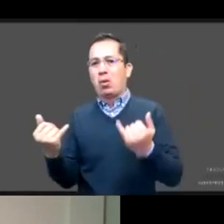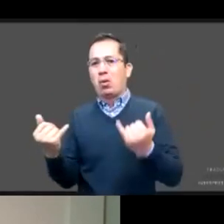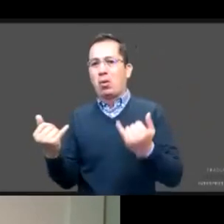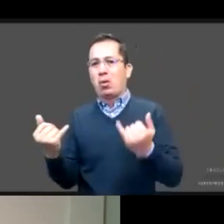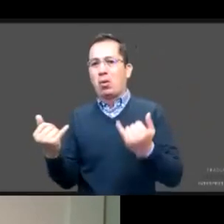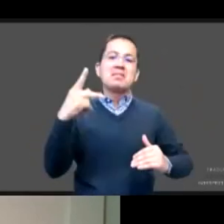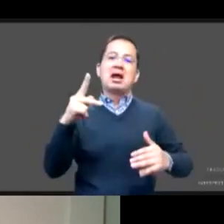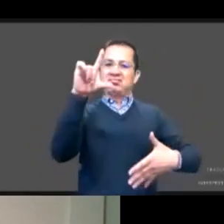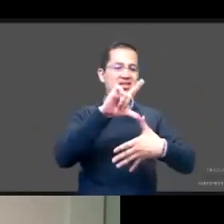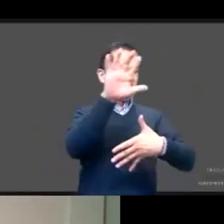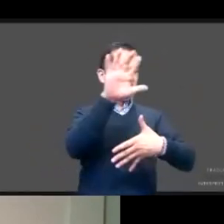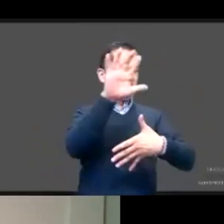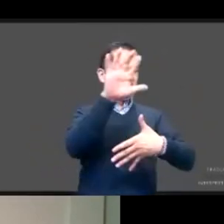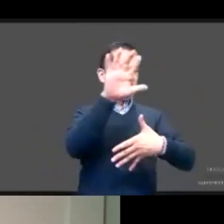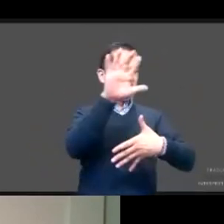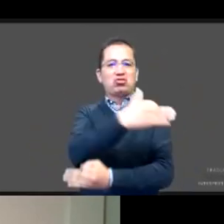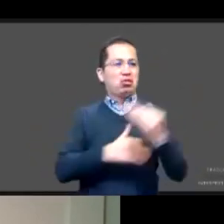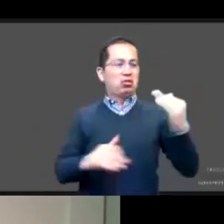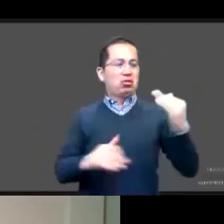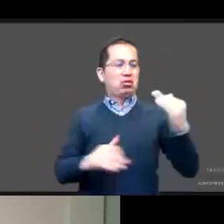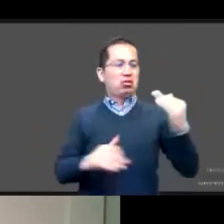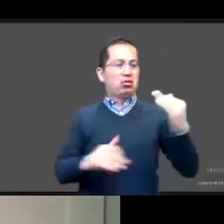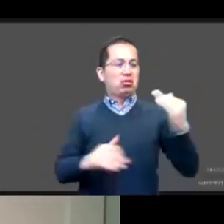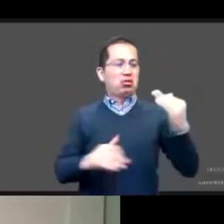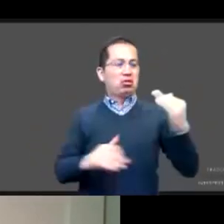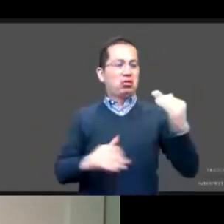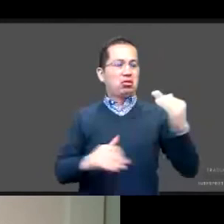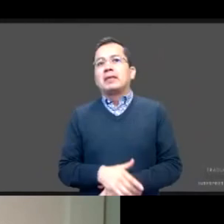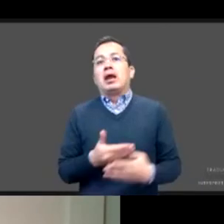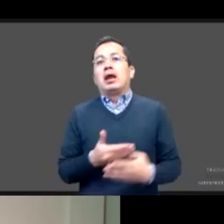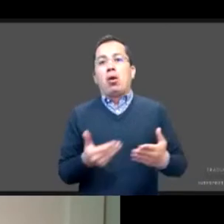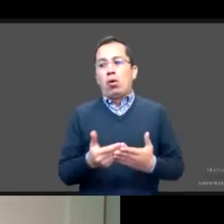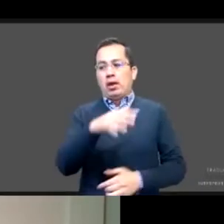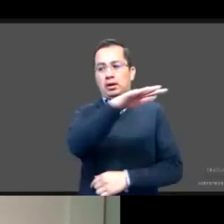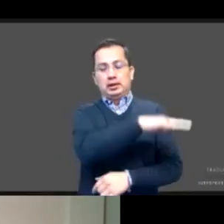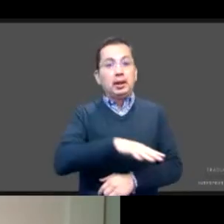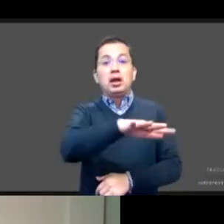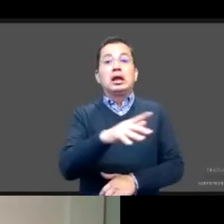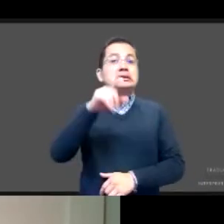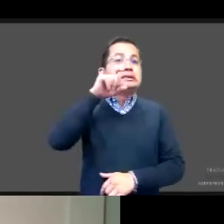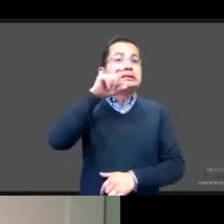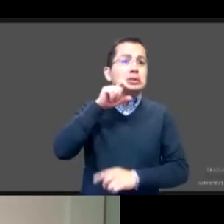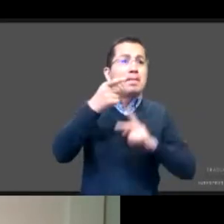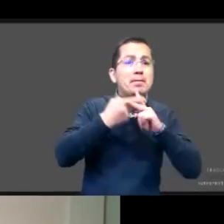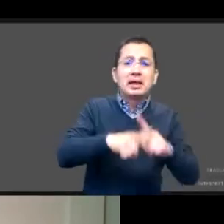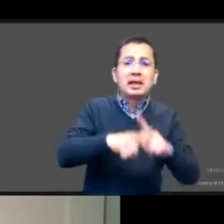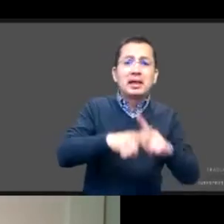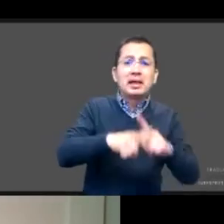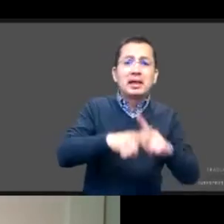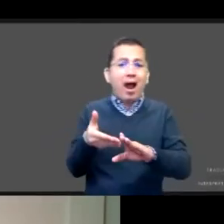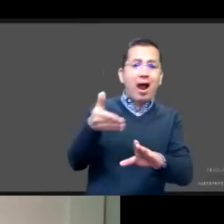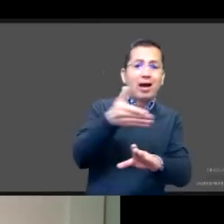El inicio de la vida sexual se ha ido haciendo cada vez más temprano, no siempre protegida ese inicio